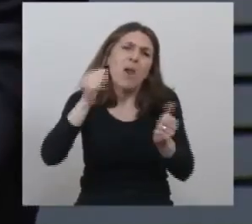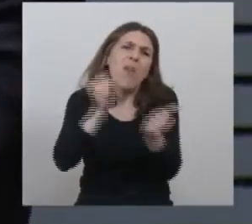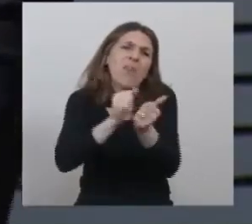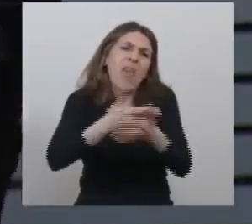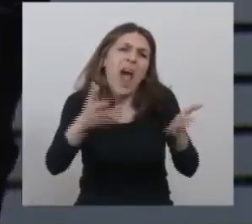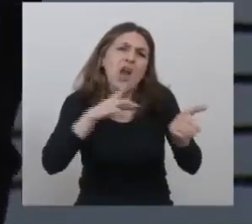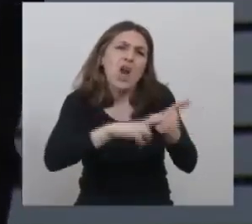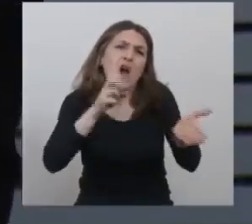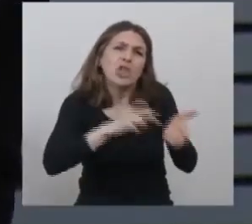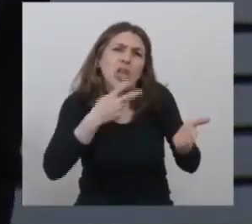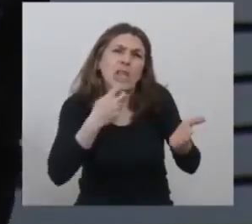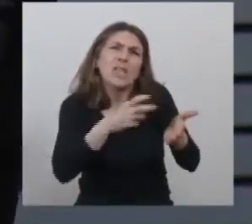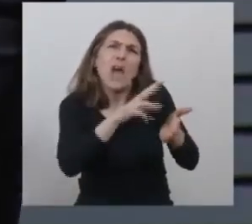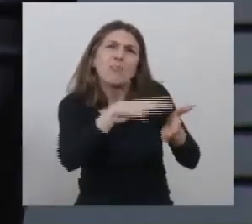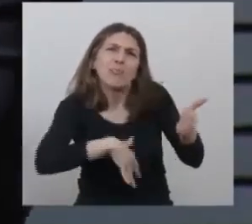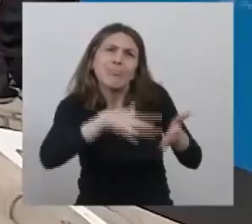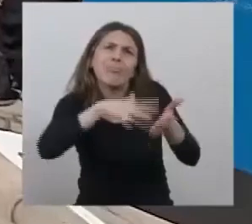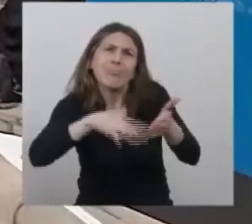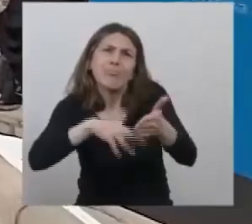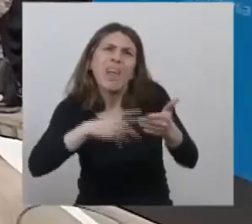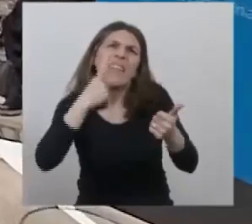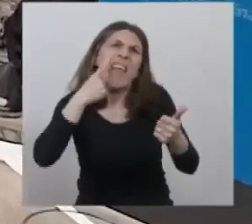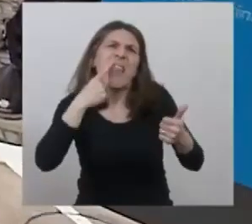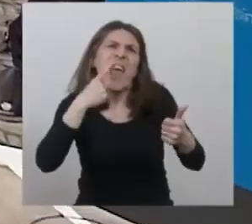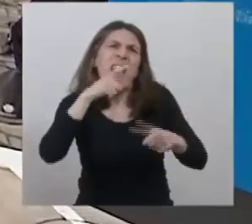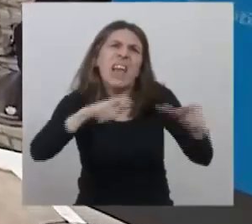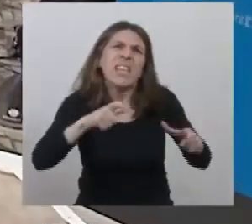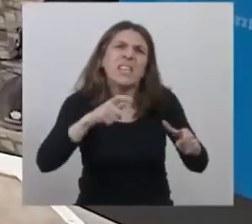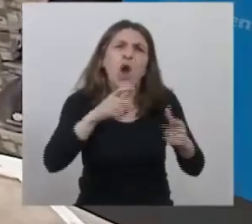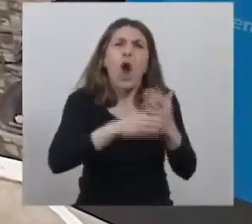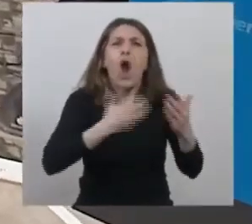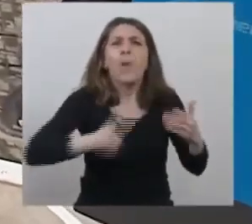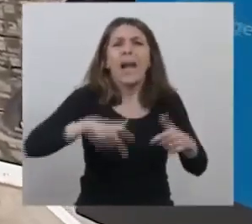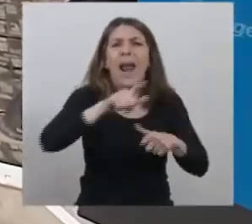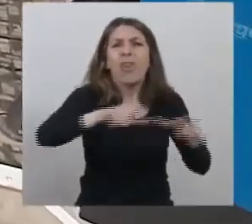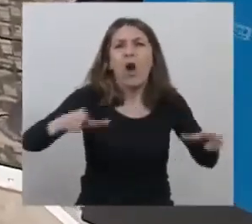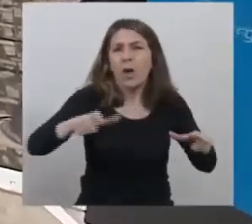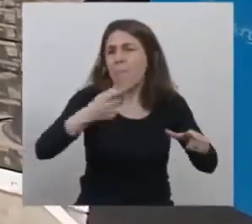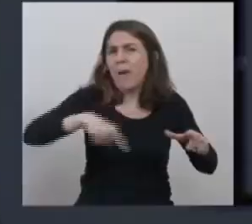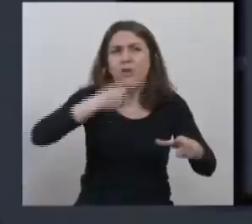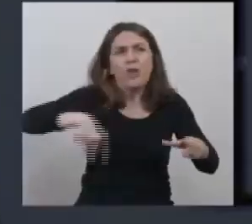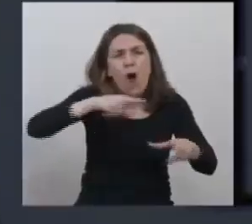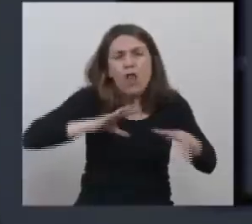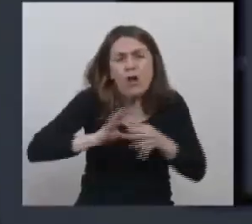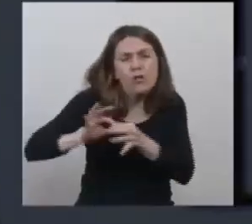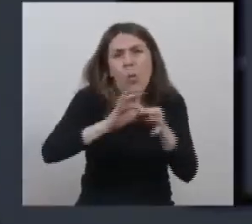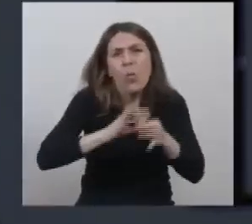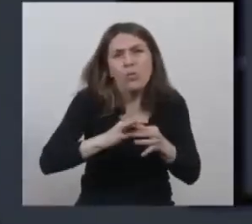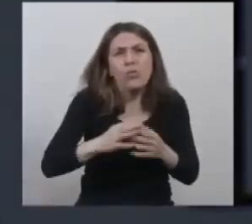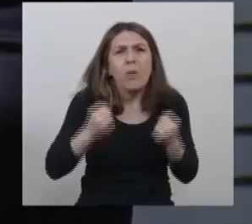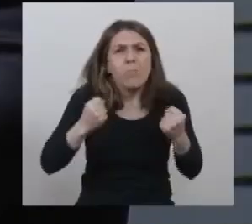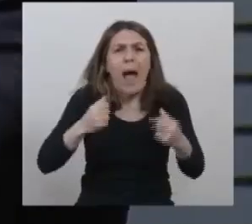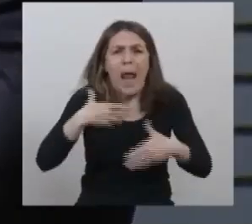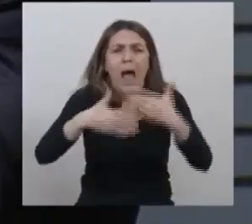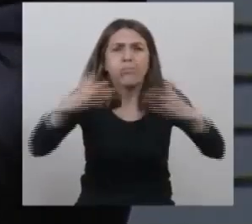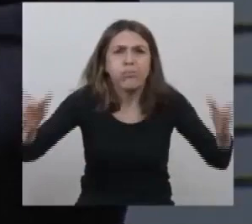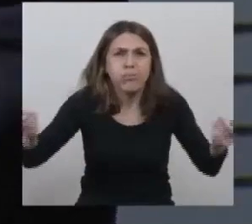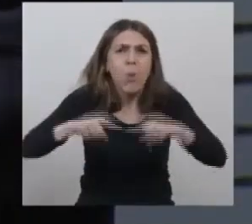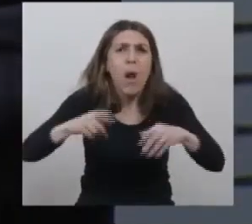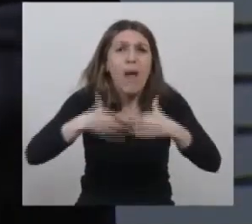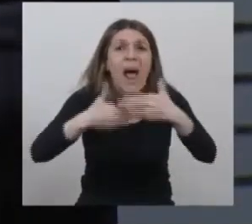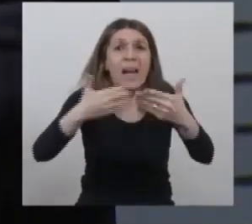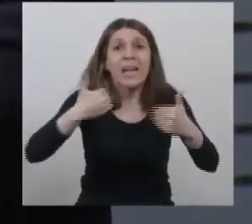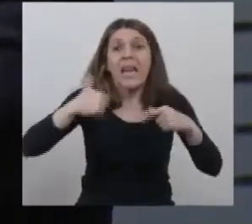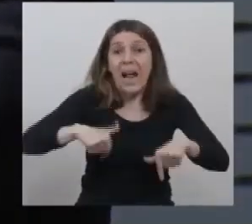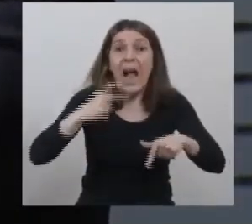intendentes, los gobernadores... Pero mira, Presidente, estamos todos para poner a la Argentina en pie, la provincia en marcha y que acá, en el